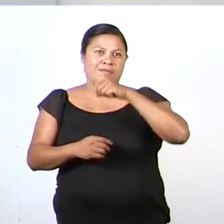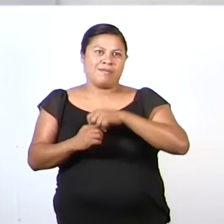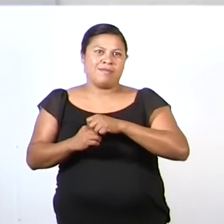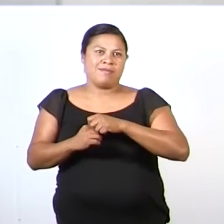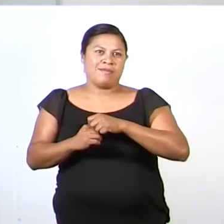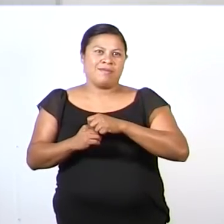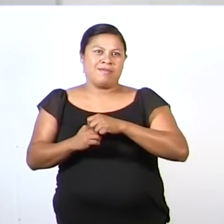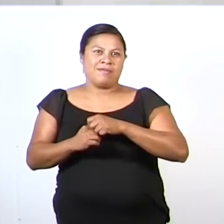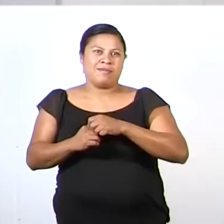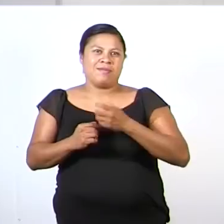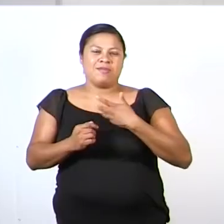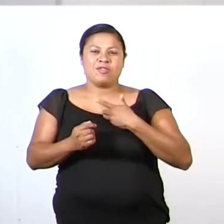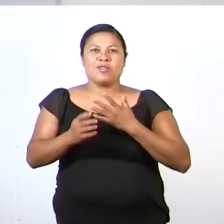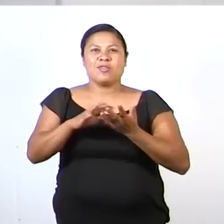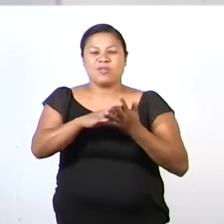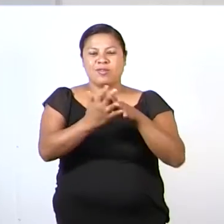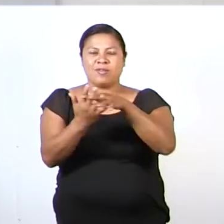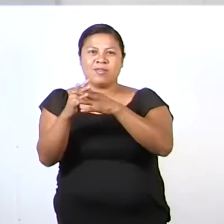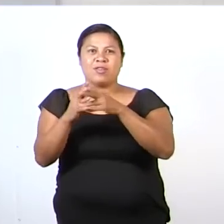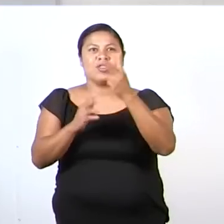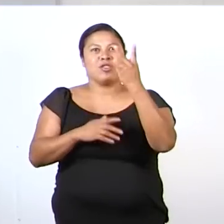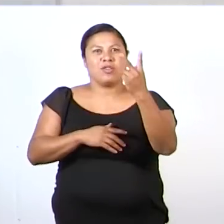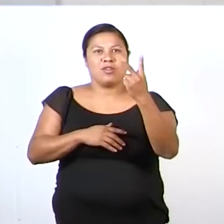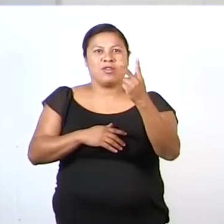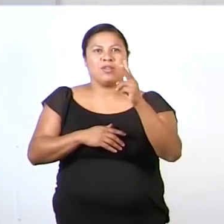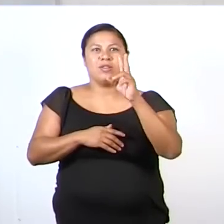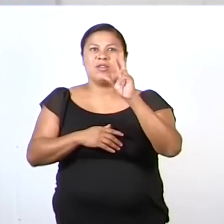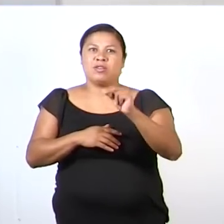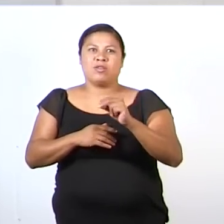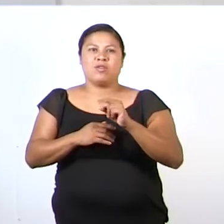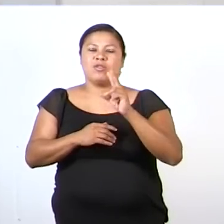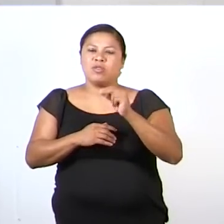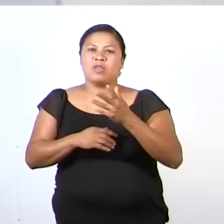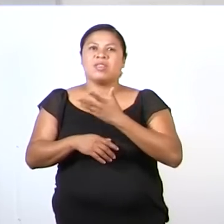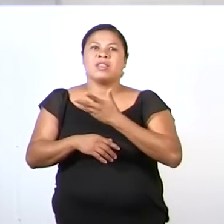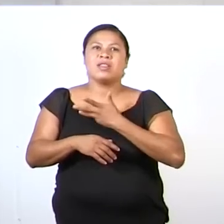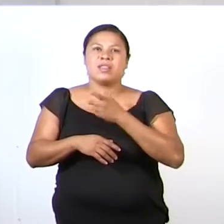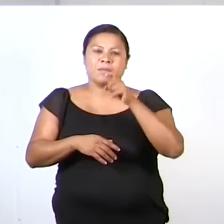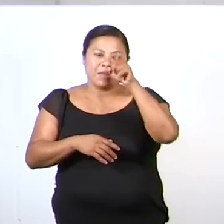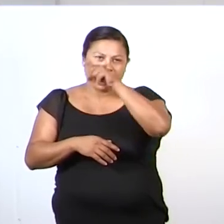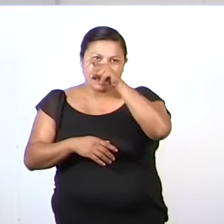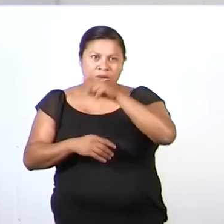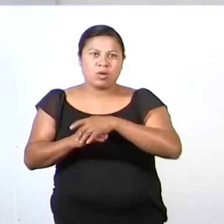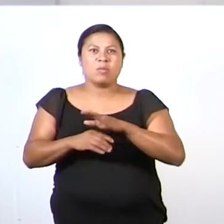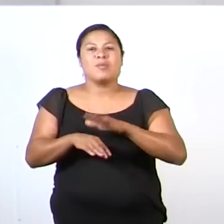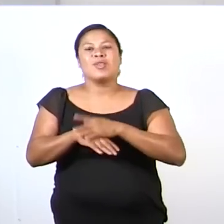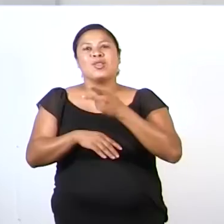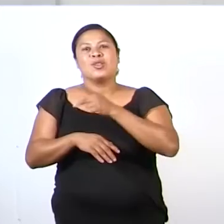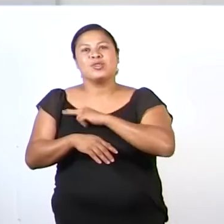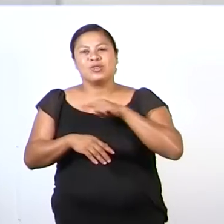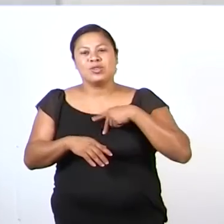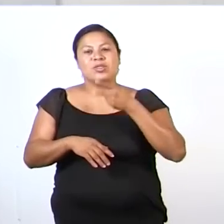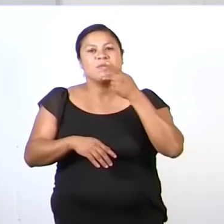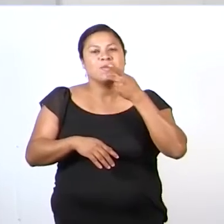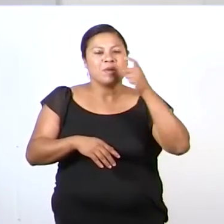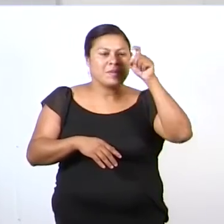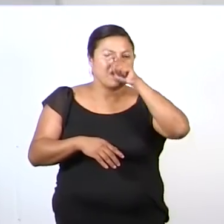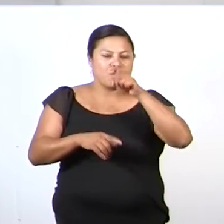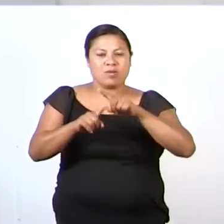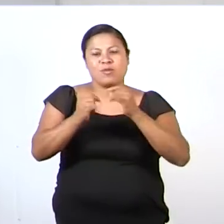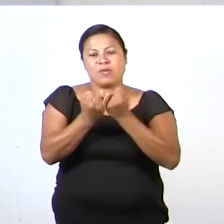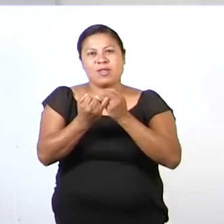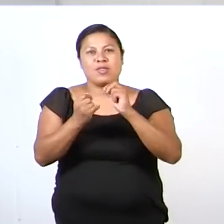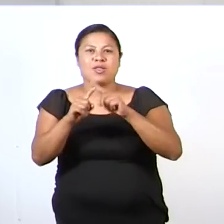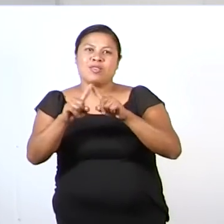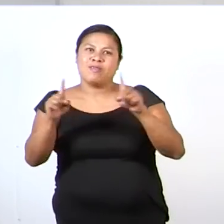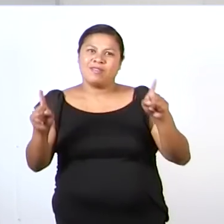Y ahí combiné dos No maestra, tenía que ser el perico Porque hablamos de colecciones que tengan alguna relación